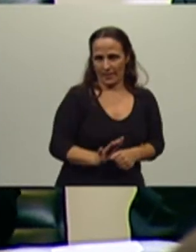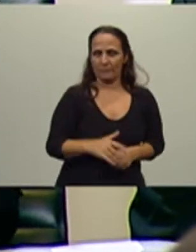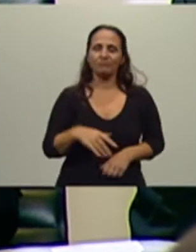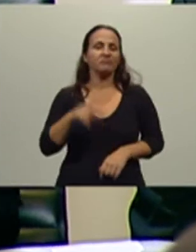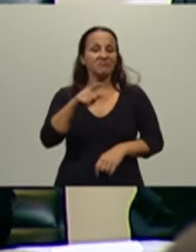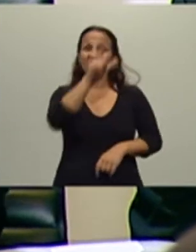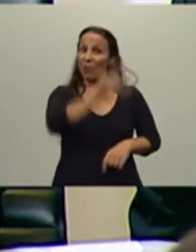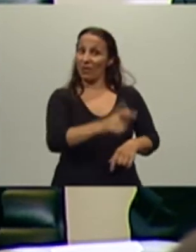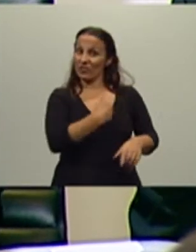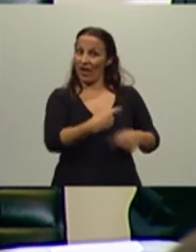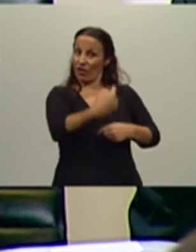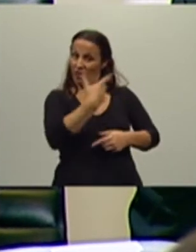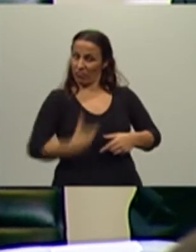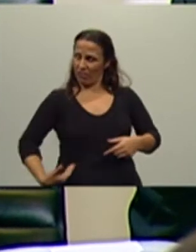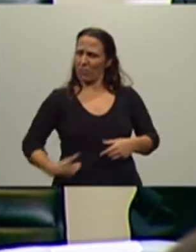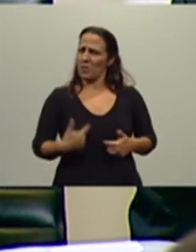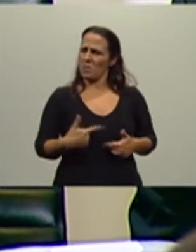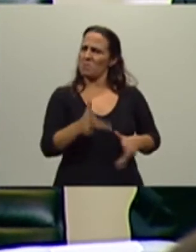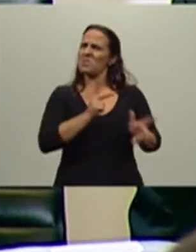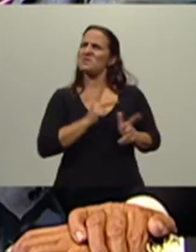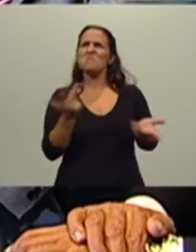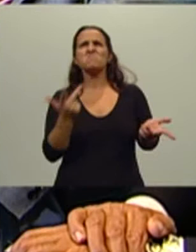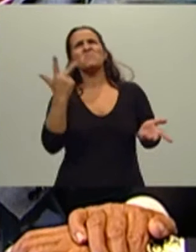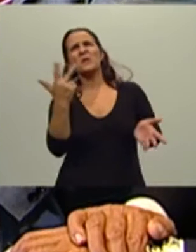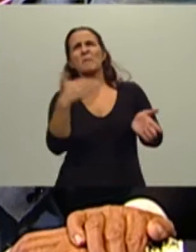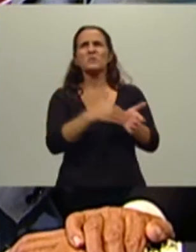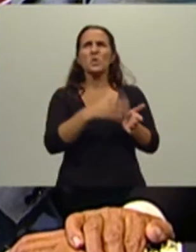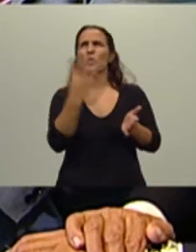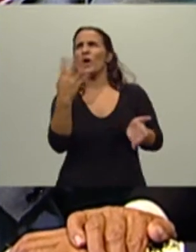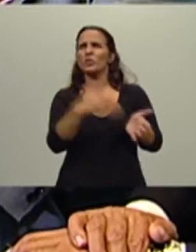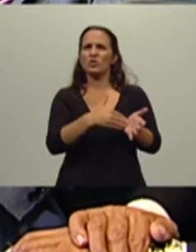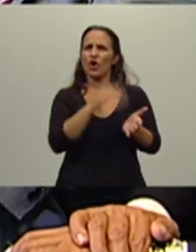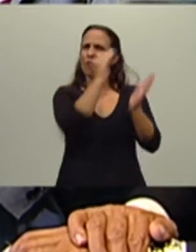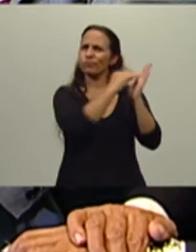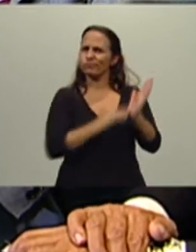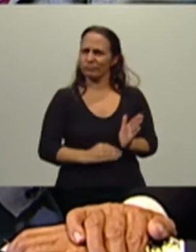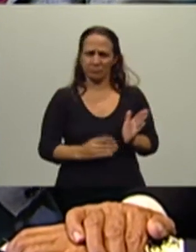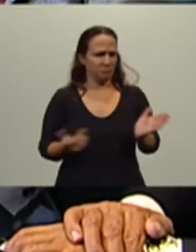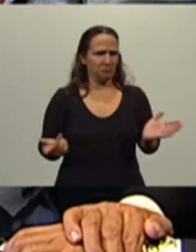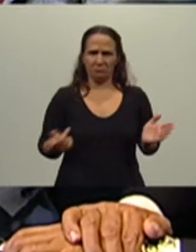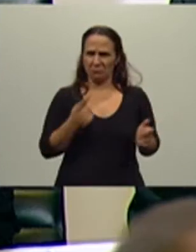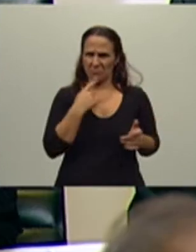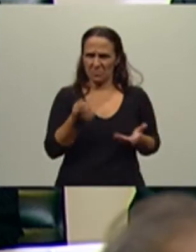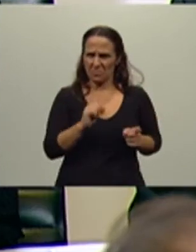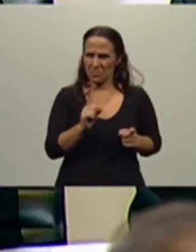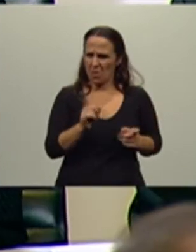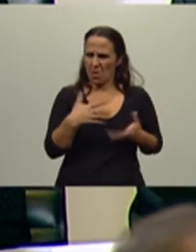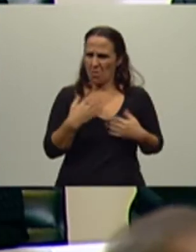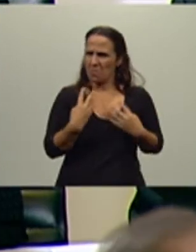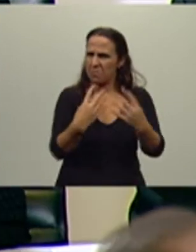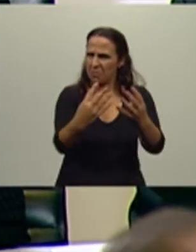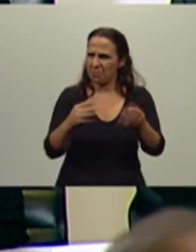había 3 o 4 millones registrados, en realidad no hay 3 o 4 millones porque la cosecha fue de 9